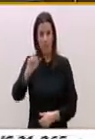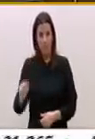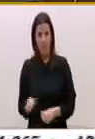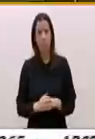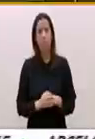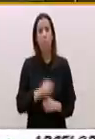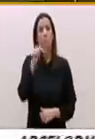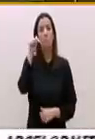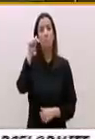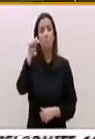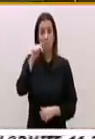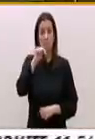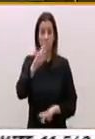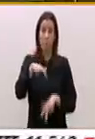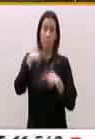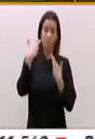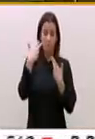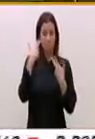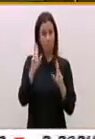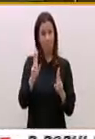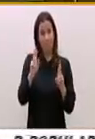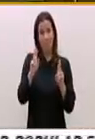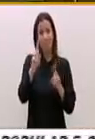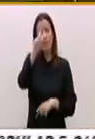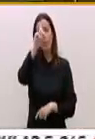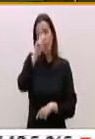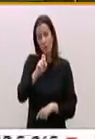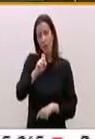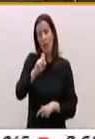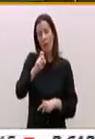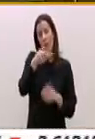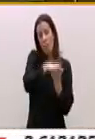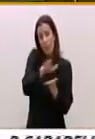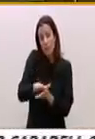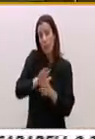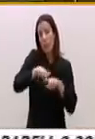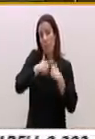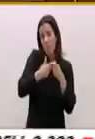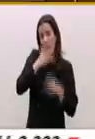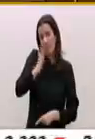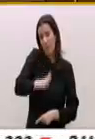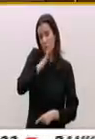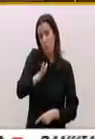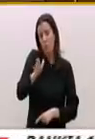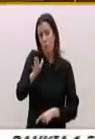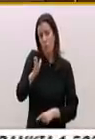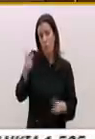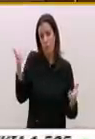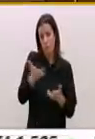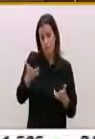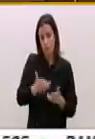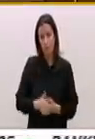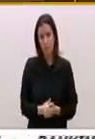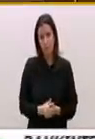un inciso para recordar a las víctimas, a sus familias y afectados por el siniestro. Señor Rajoy, he de